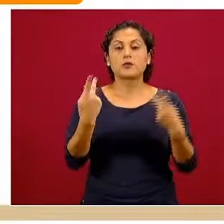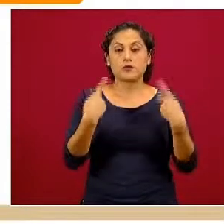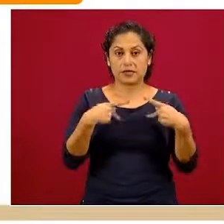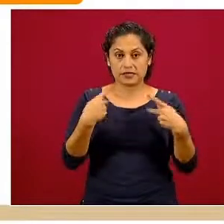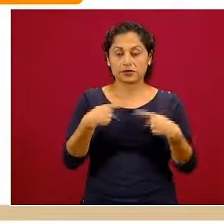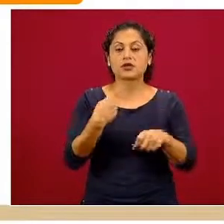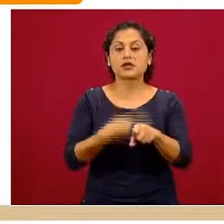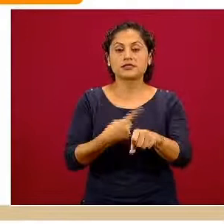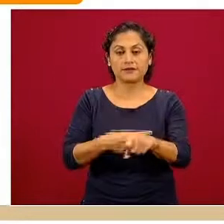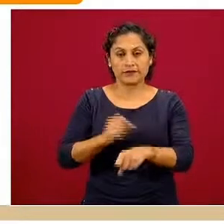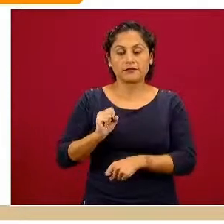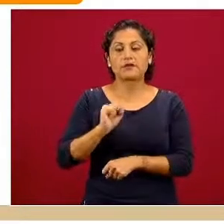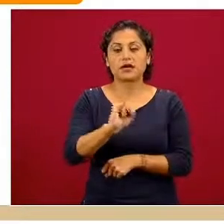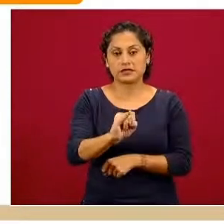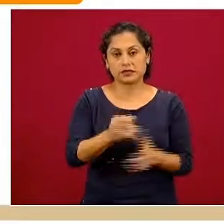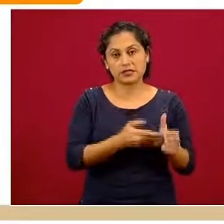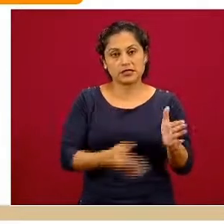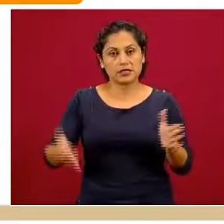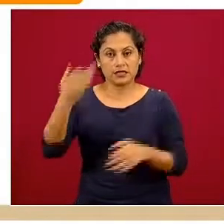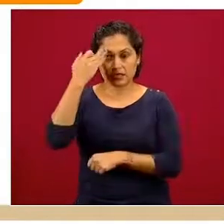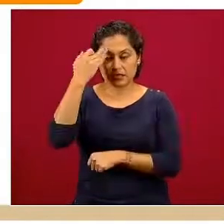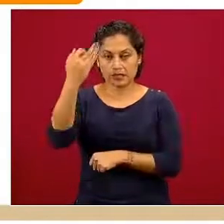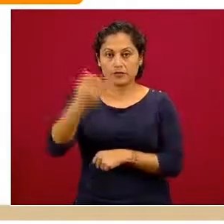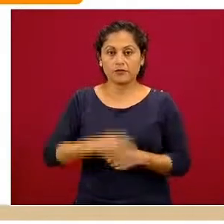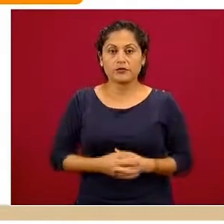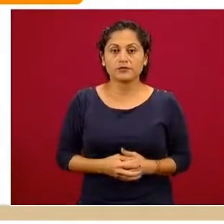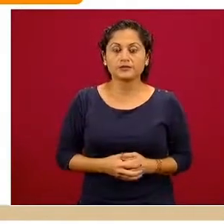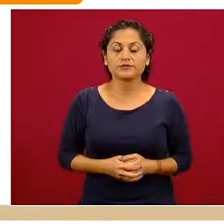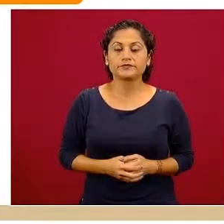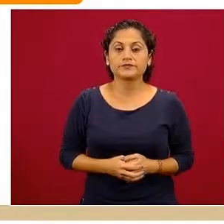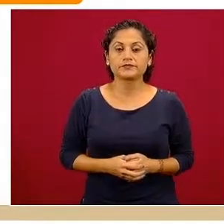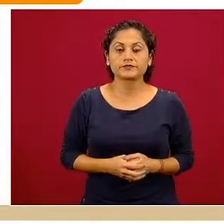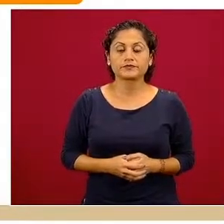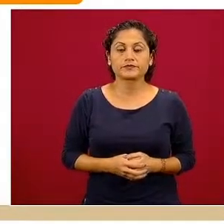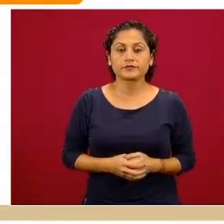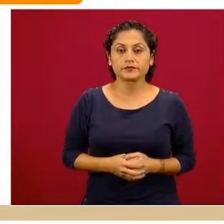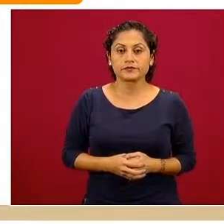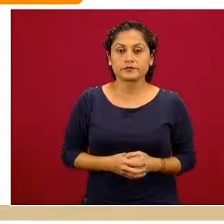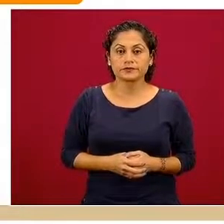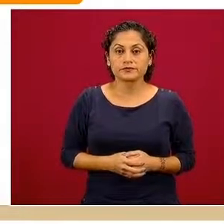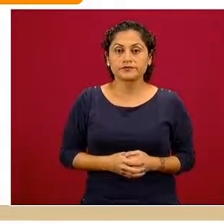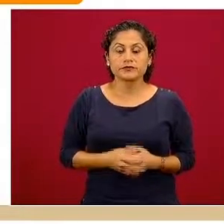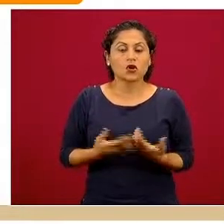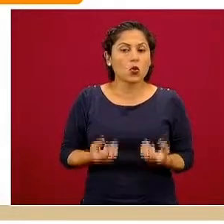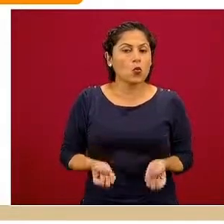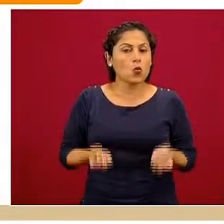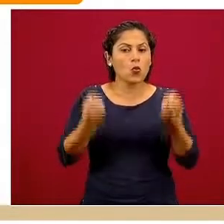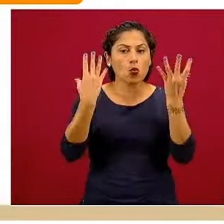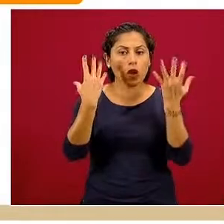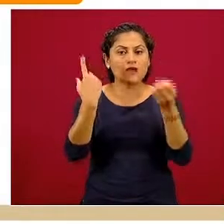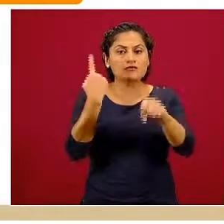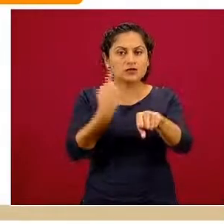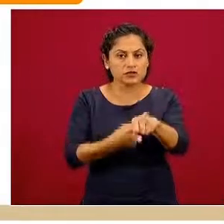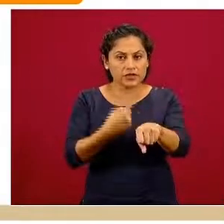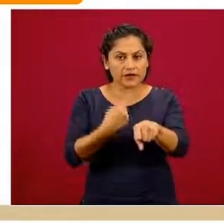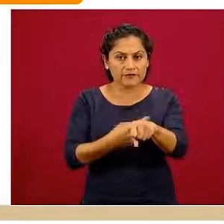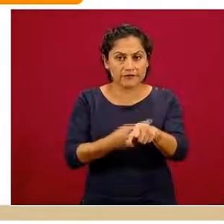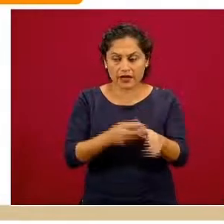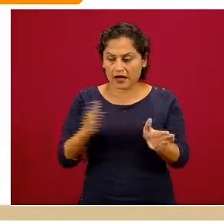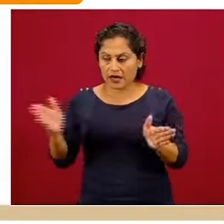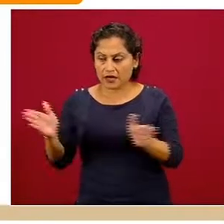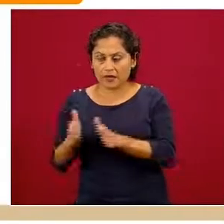confirmados hasta el momento de COVID-19. El porcentaje de positividad continúa en